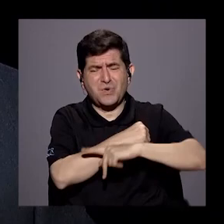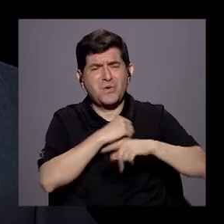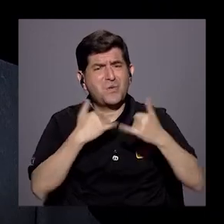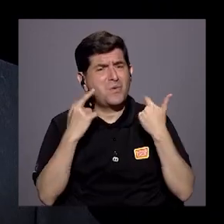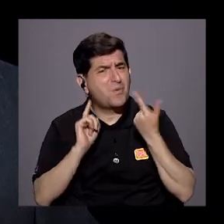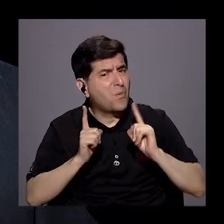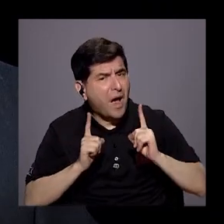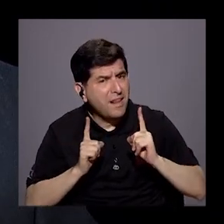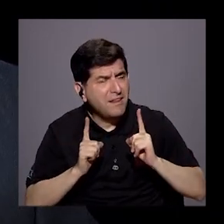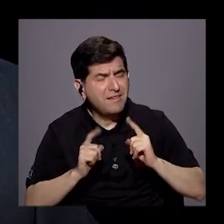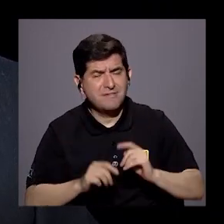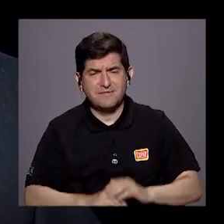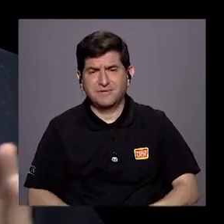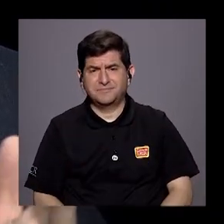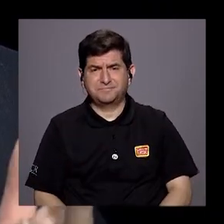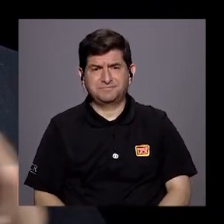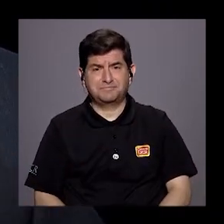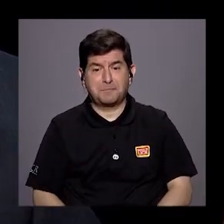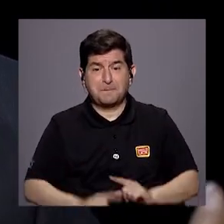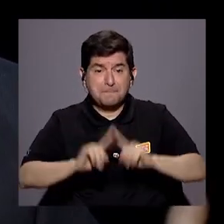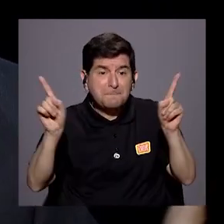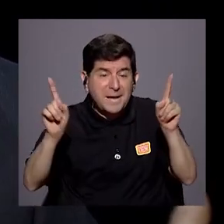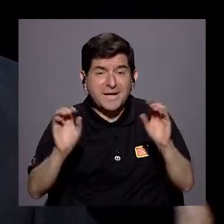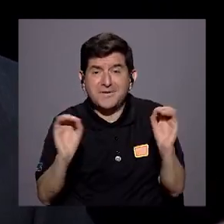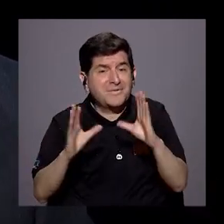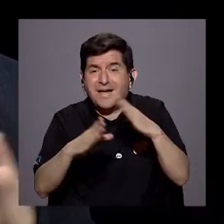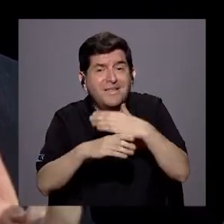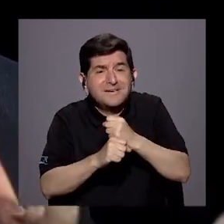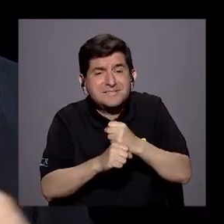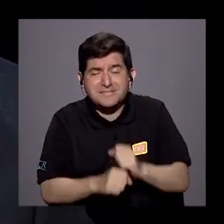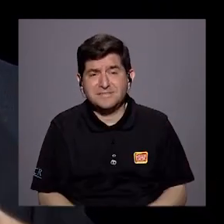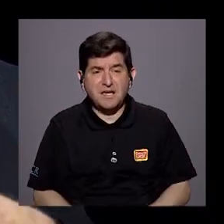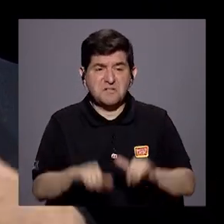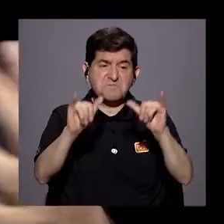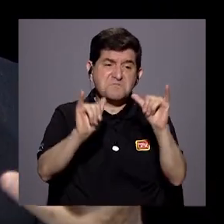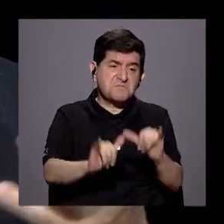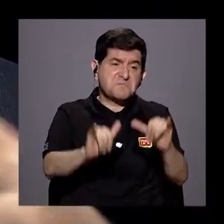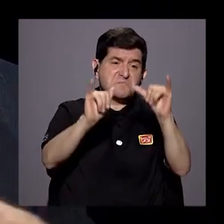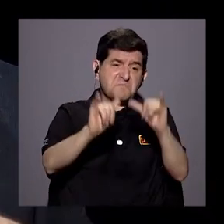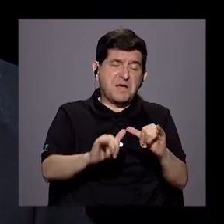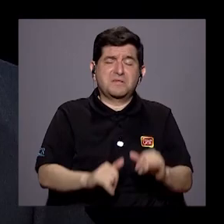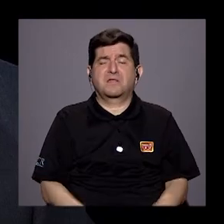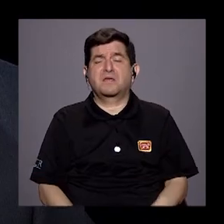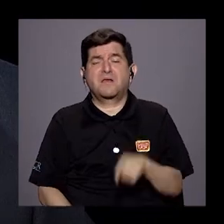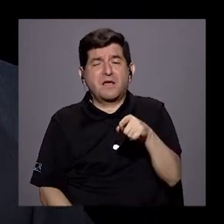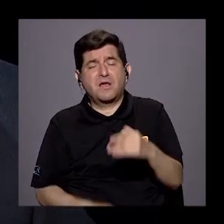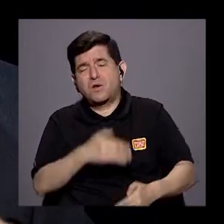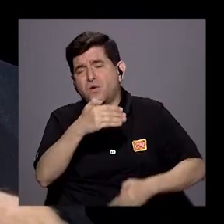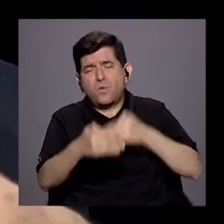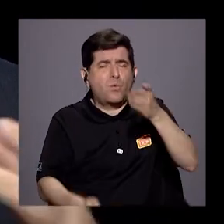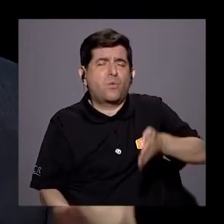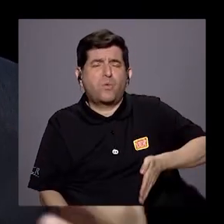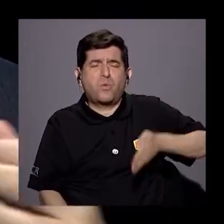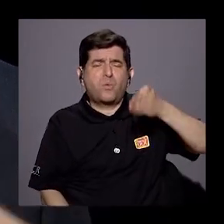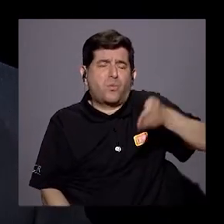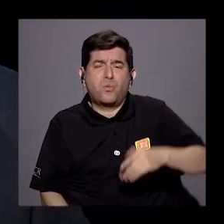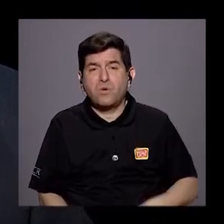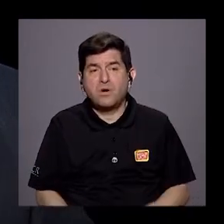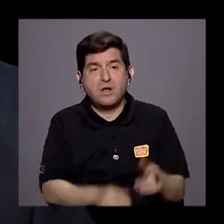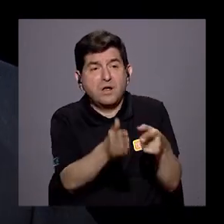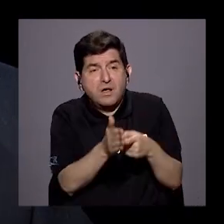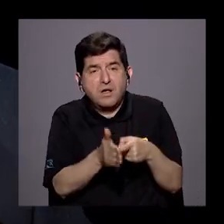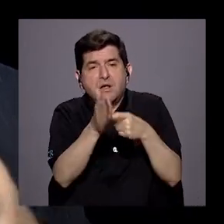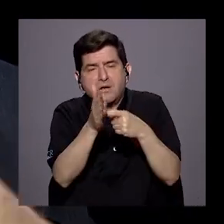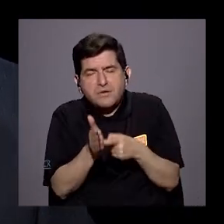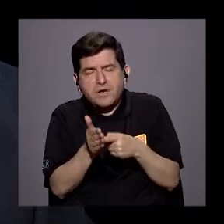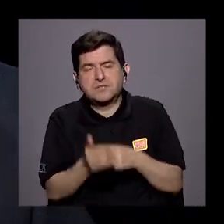ya, pero no hacemos nada. Mantenemos todavía una enorme burocracia, una serie de requisitos,